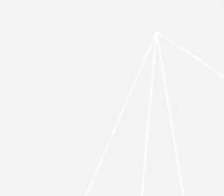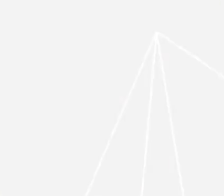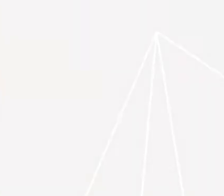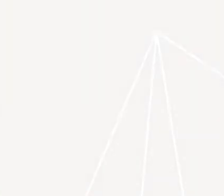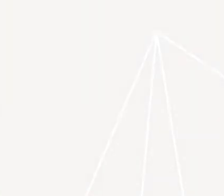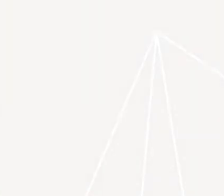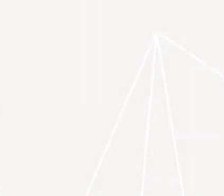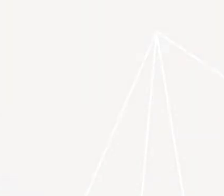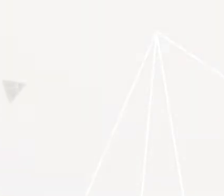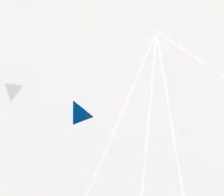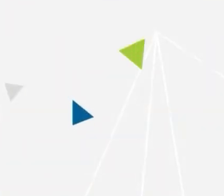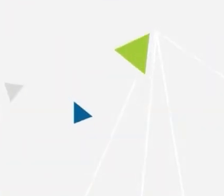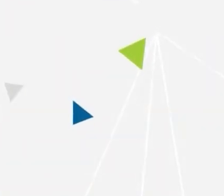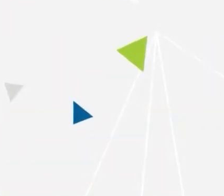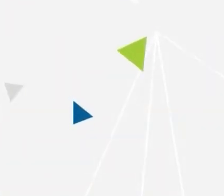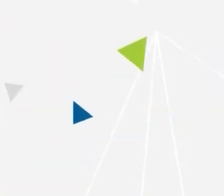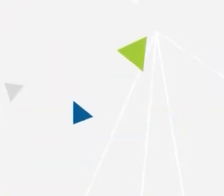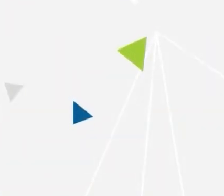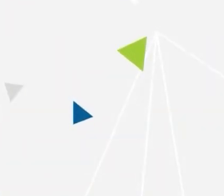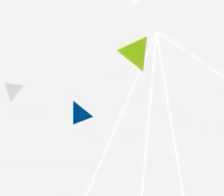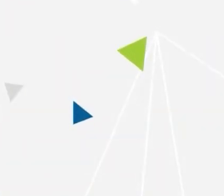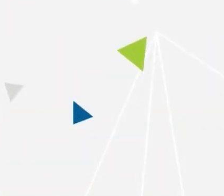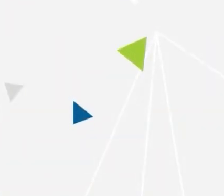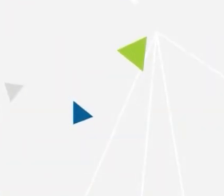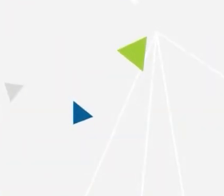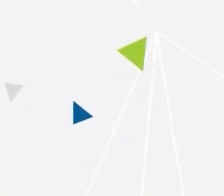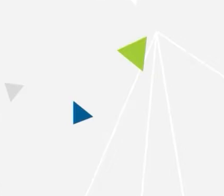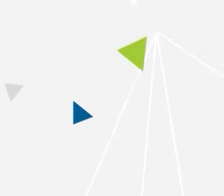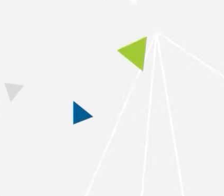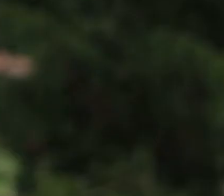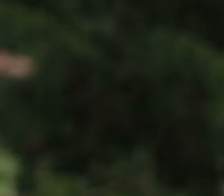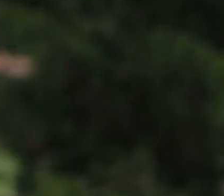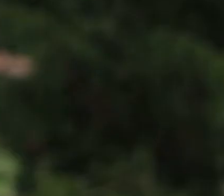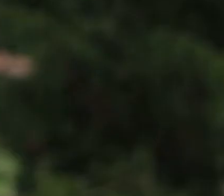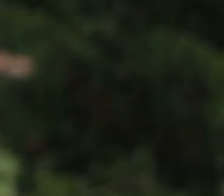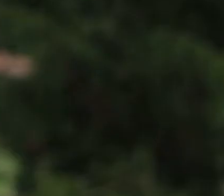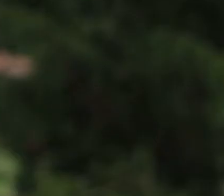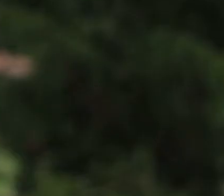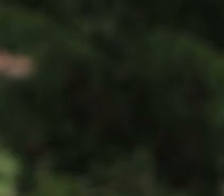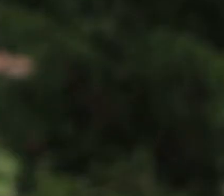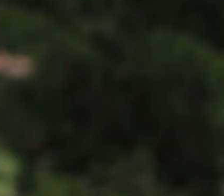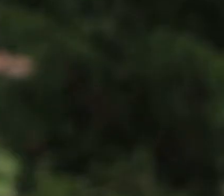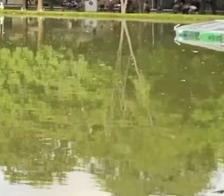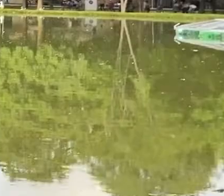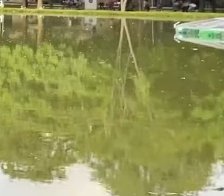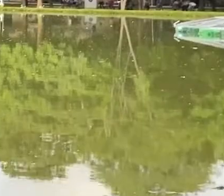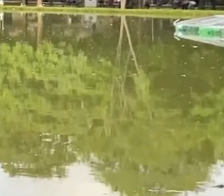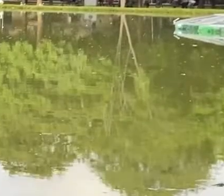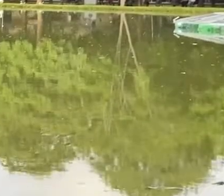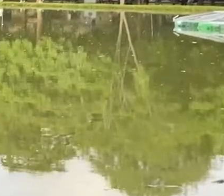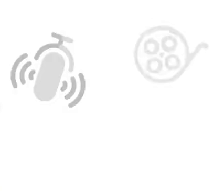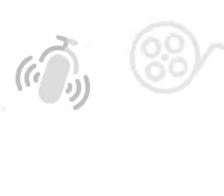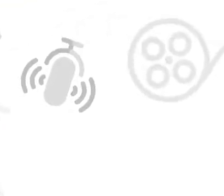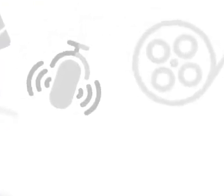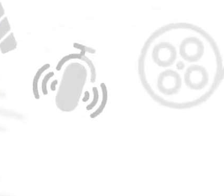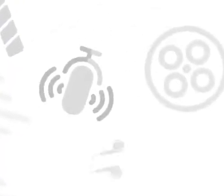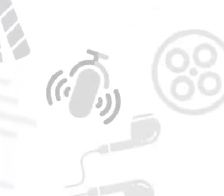¡Suscríbete al Esta es nuestra imagen de la semana.